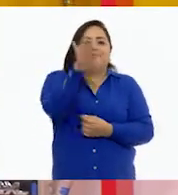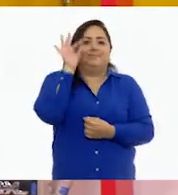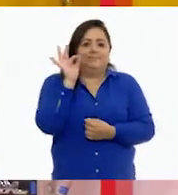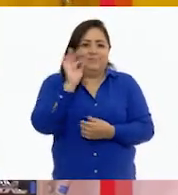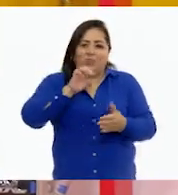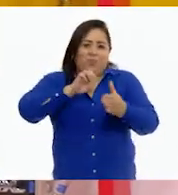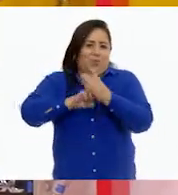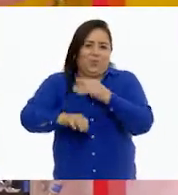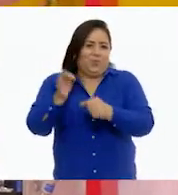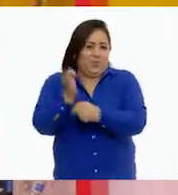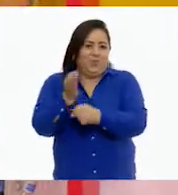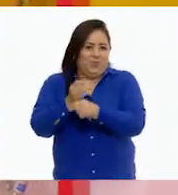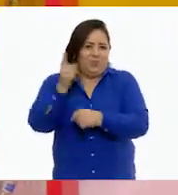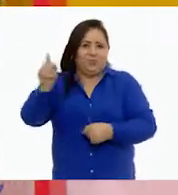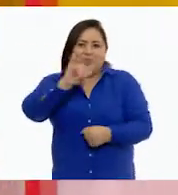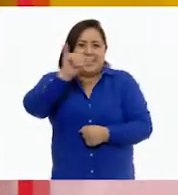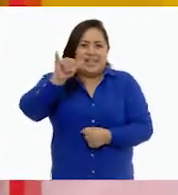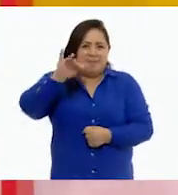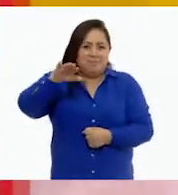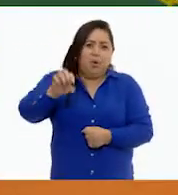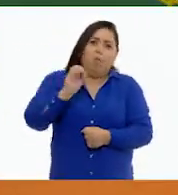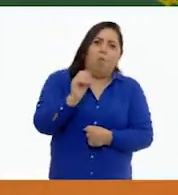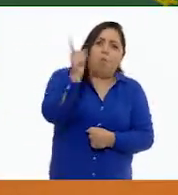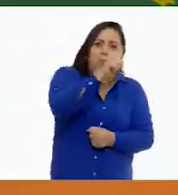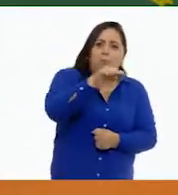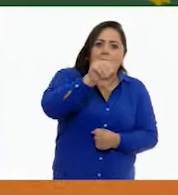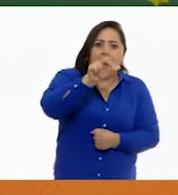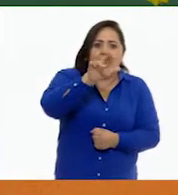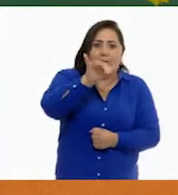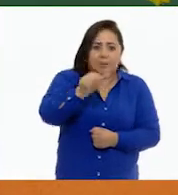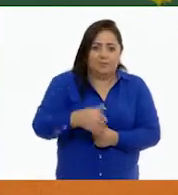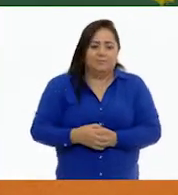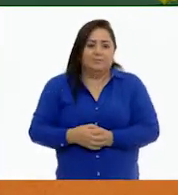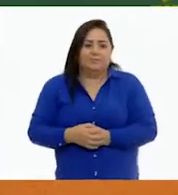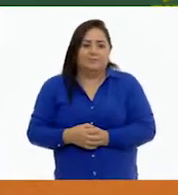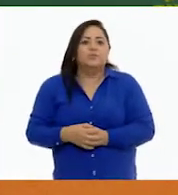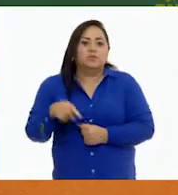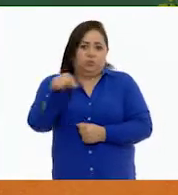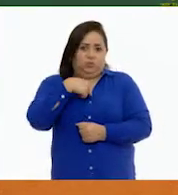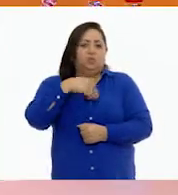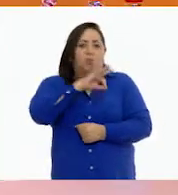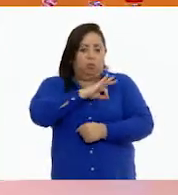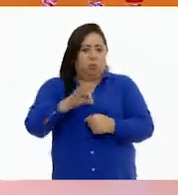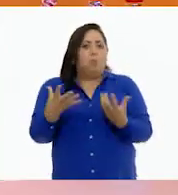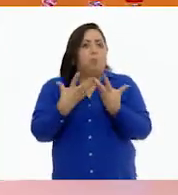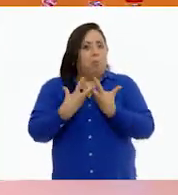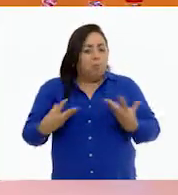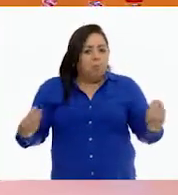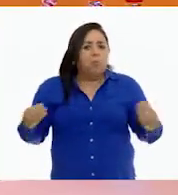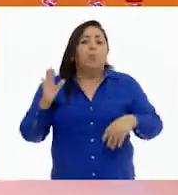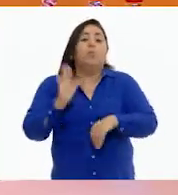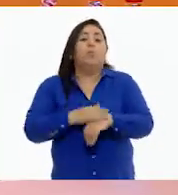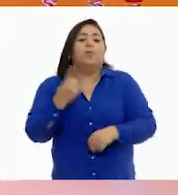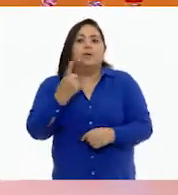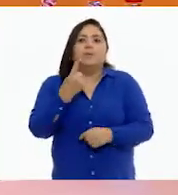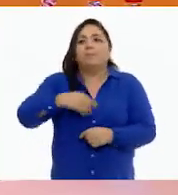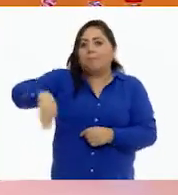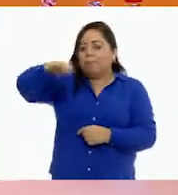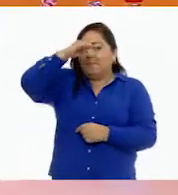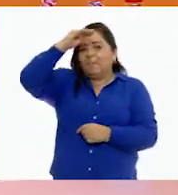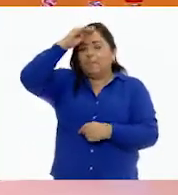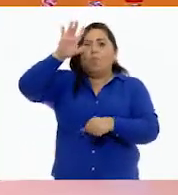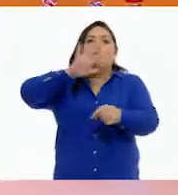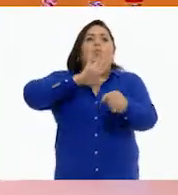Como en el caso de Jaime o en el caso de María. Que nosotros lo pudimos resolver ya que pensamos